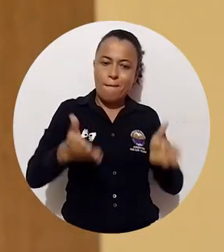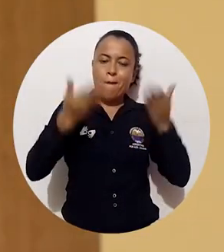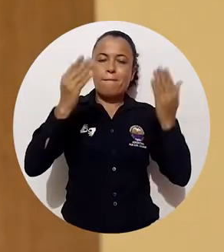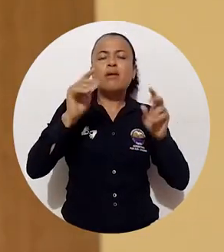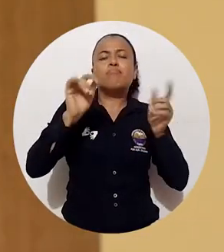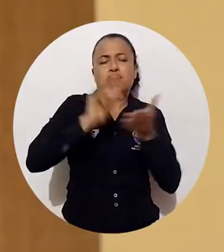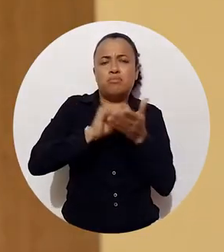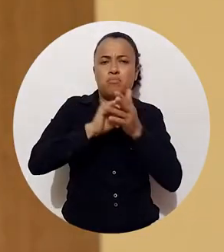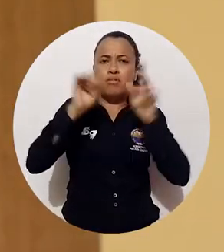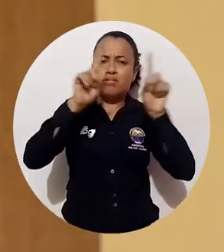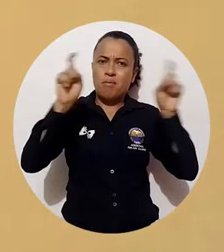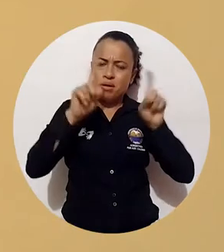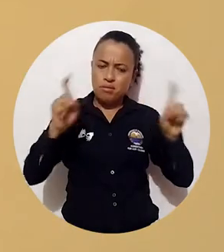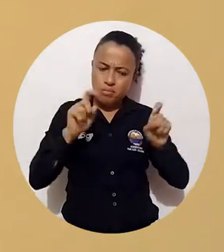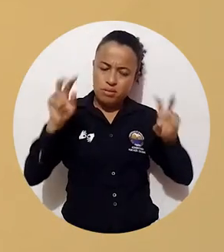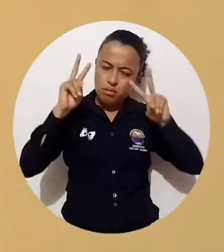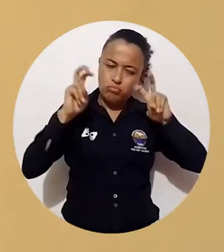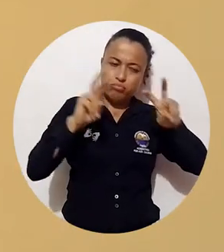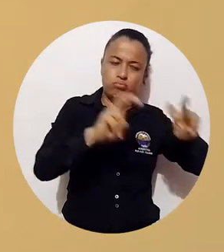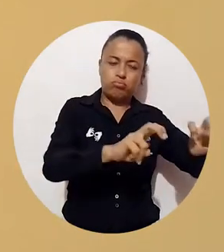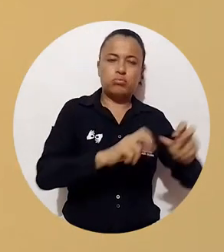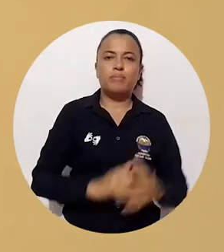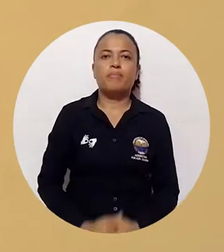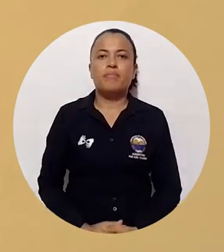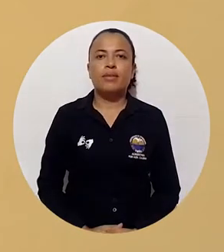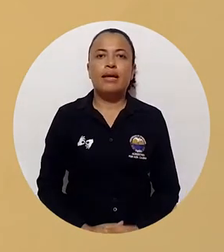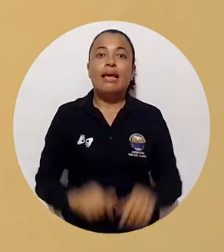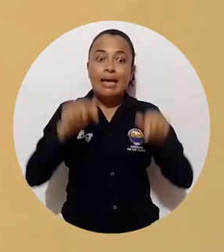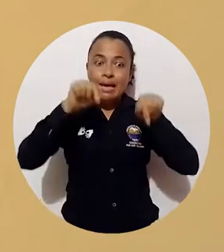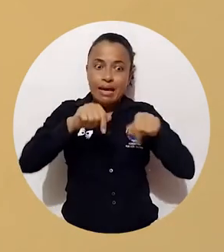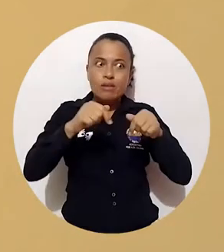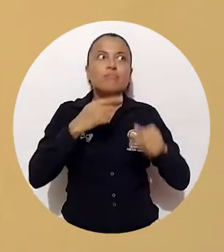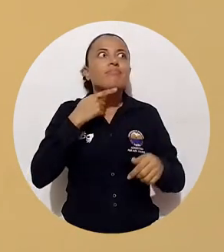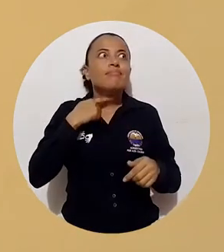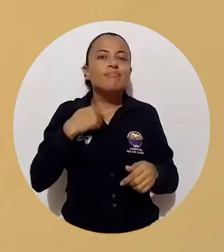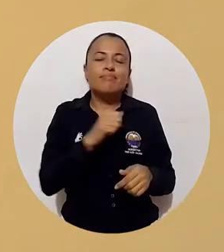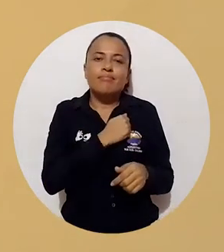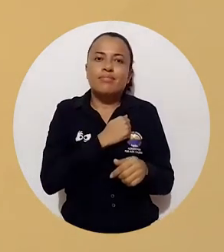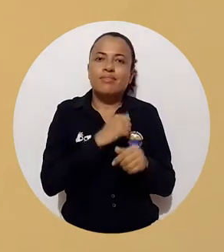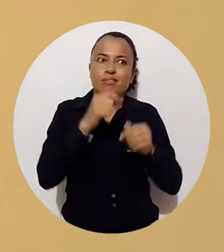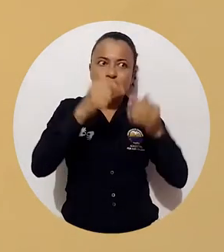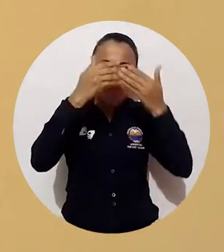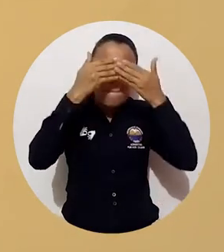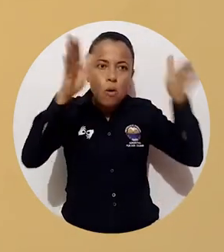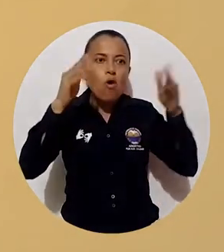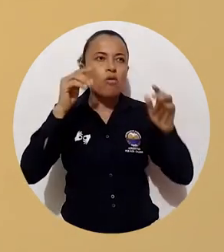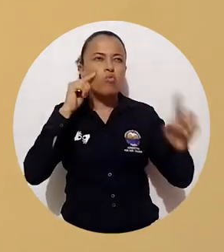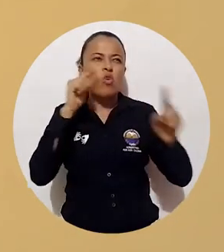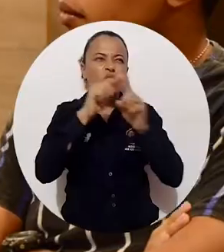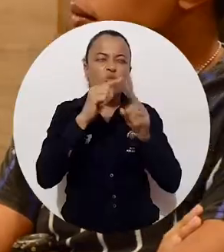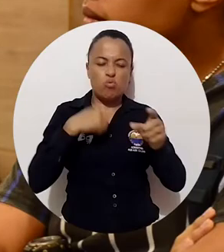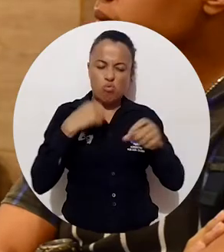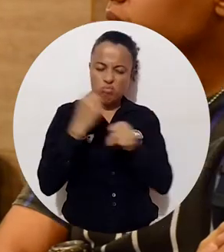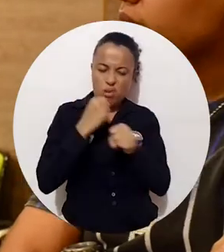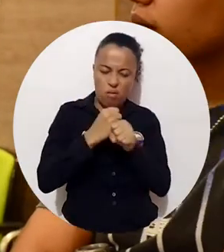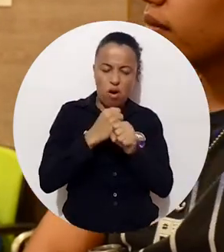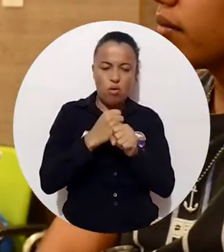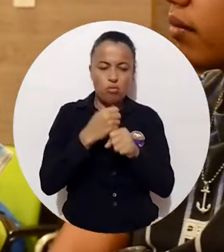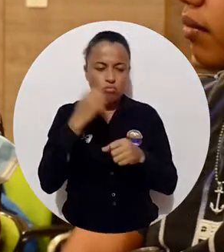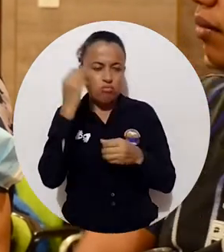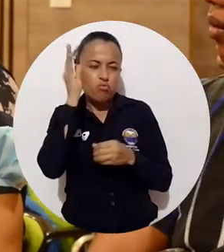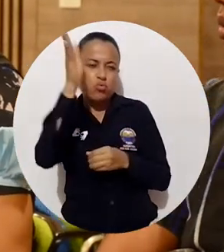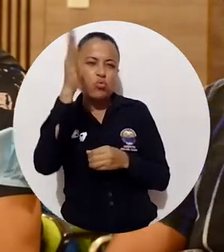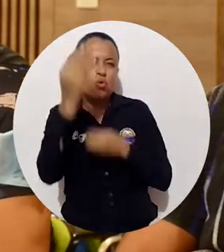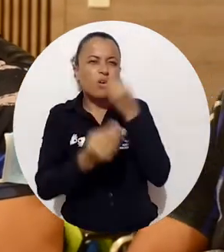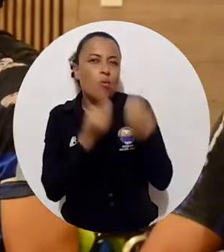todos estos temas investigativos. Nos motiva mucho porque eso expande nuestro campo, nuestro panorama y eso me ayuda también